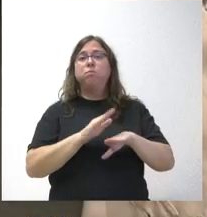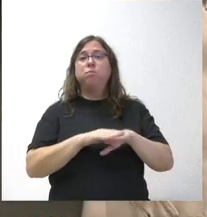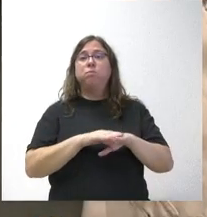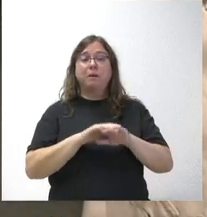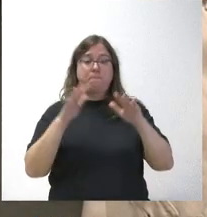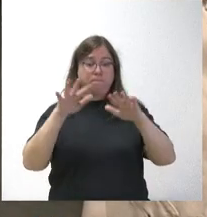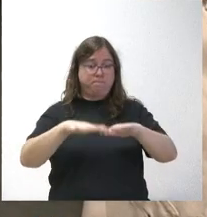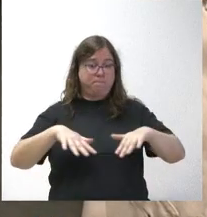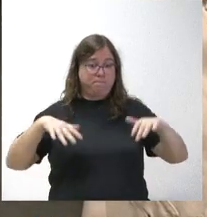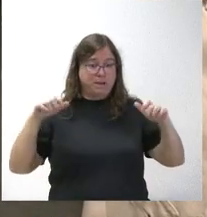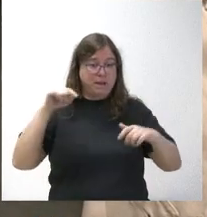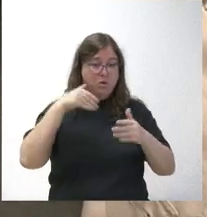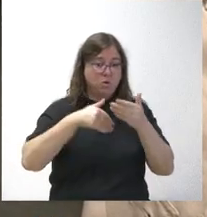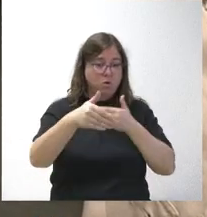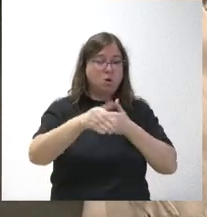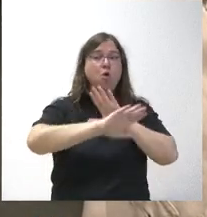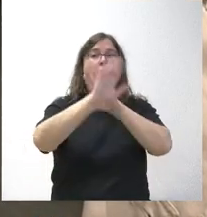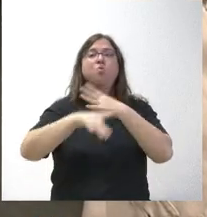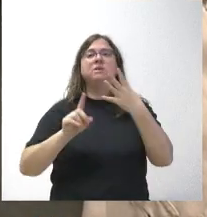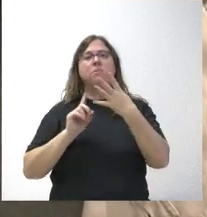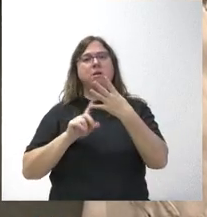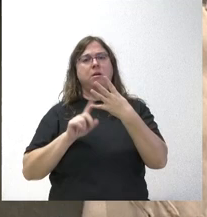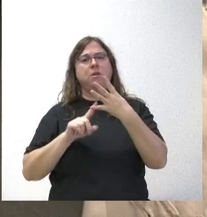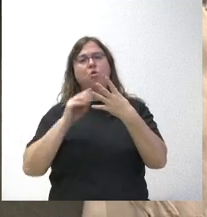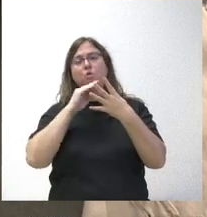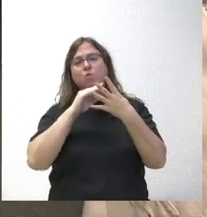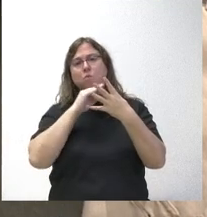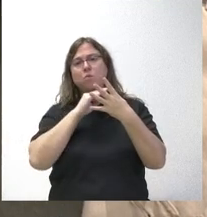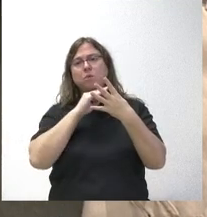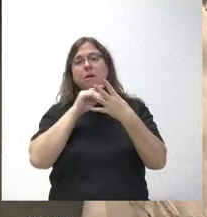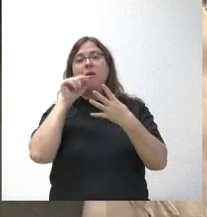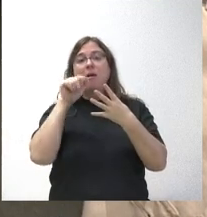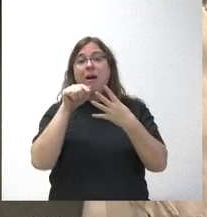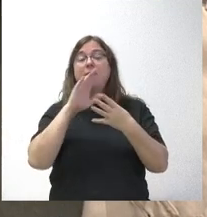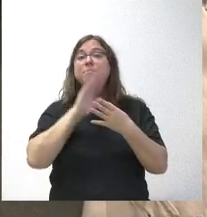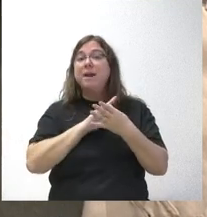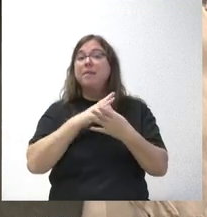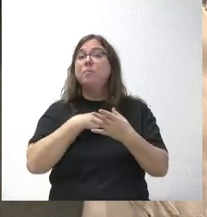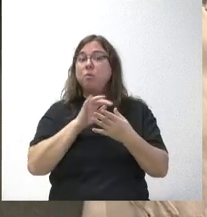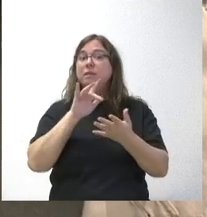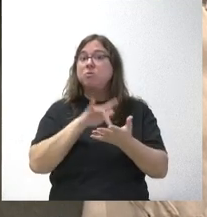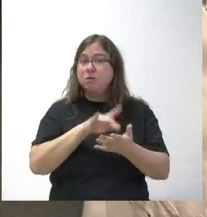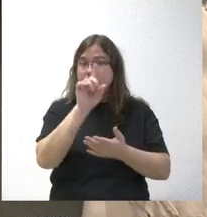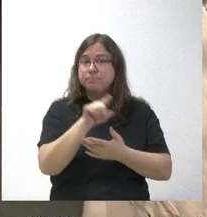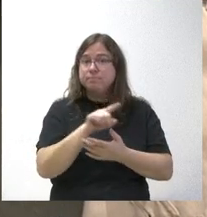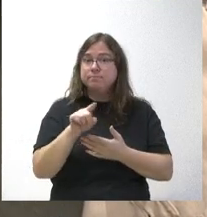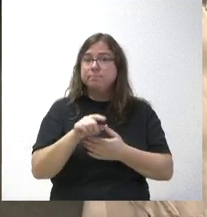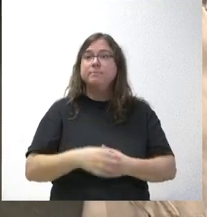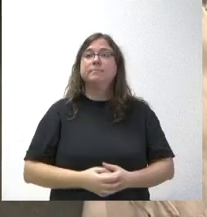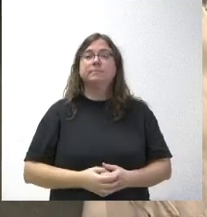próximo pleno está previsto para la última semana de octubre y sería ahí donde parece ser que se podría llevar. Y,